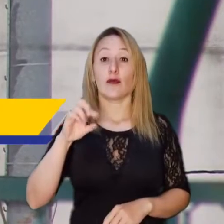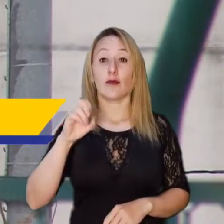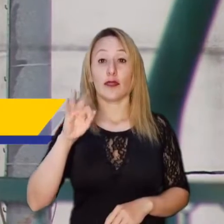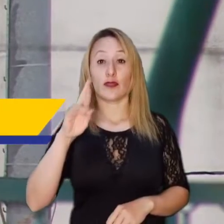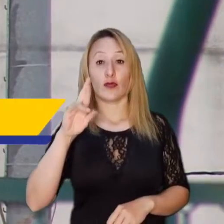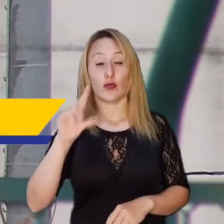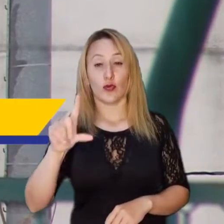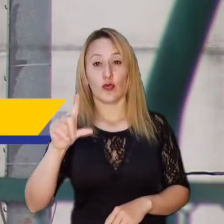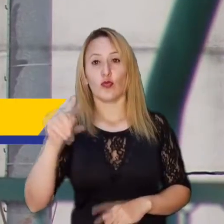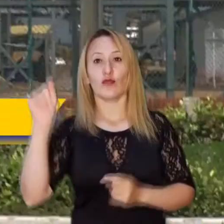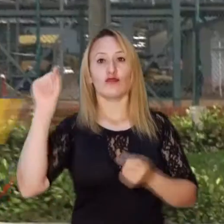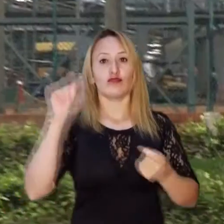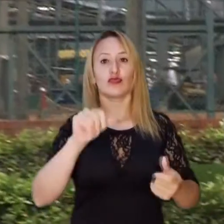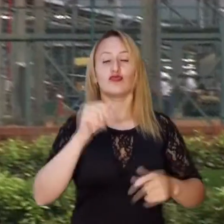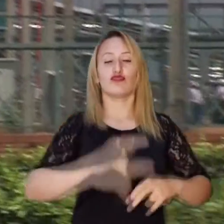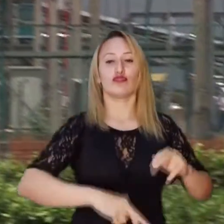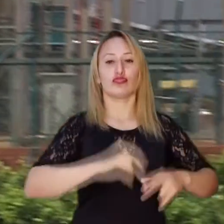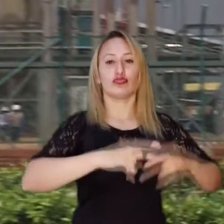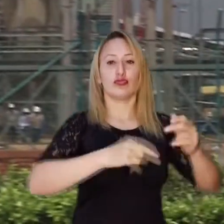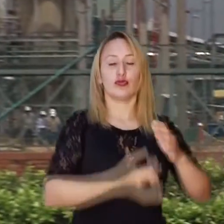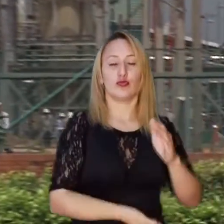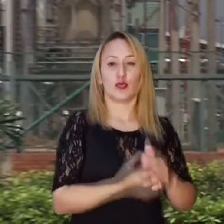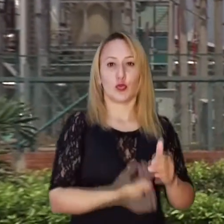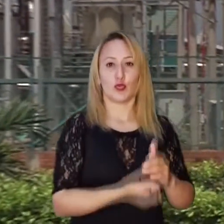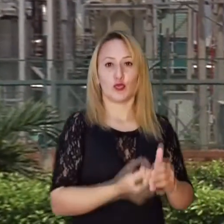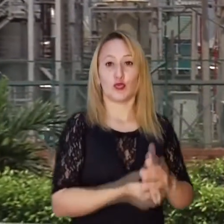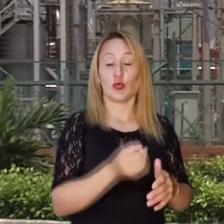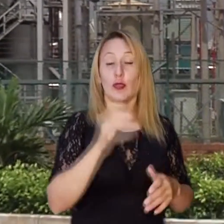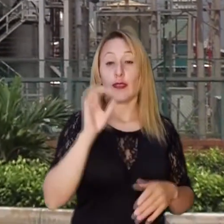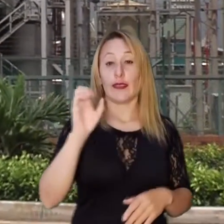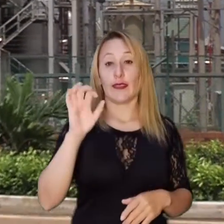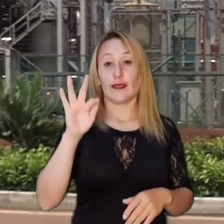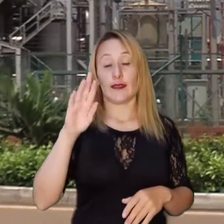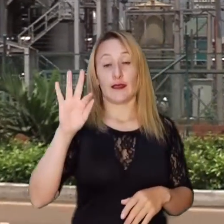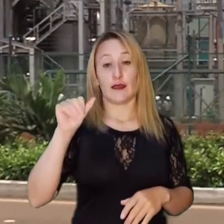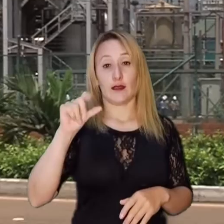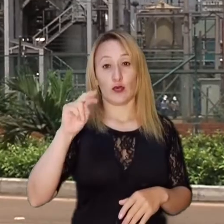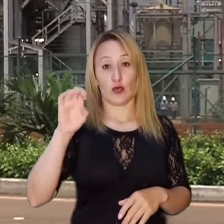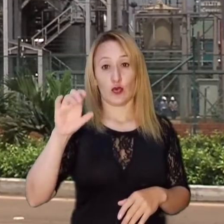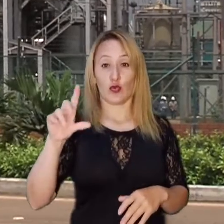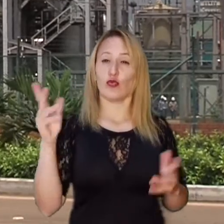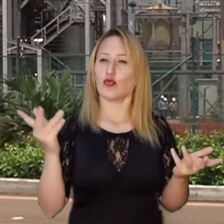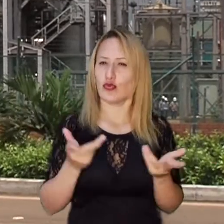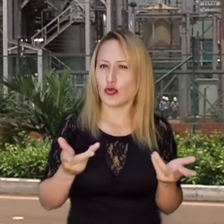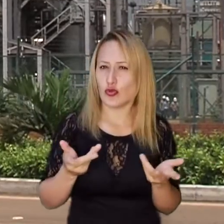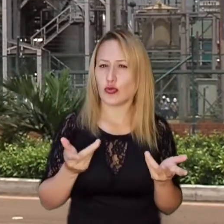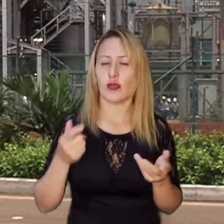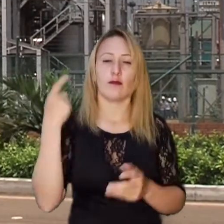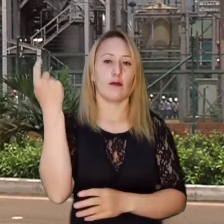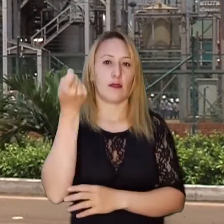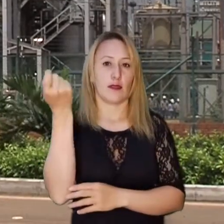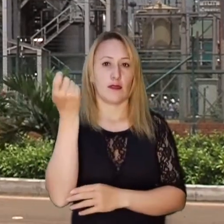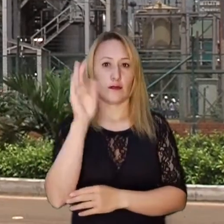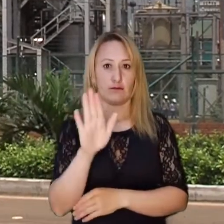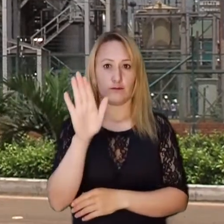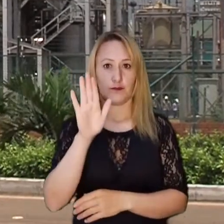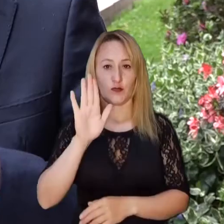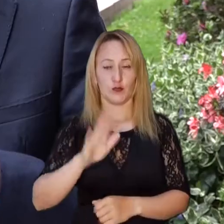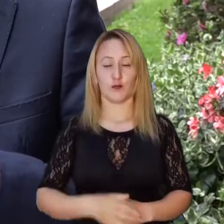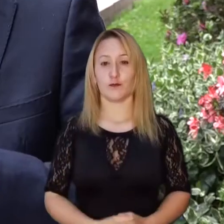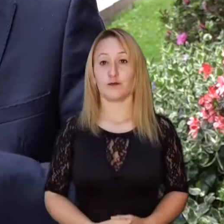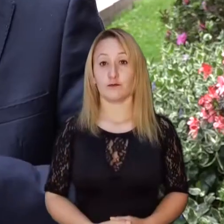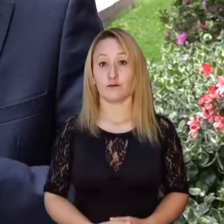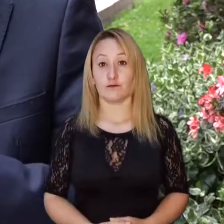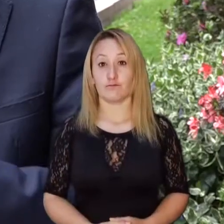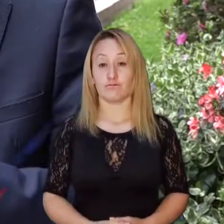por las inversiones en la construcción de la planta El Alcarabán, destinada para la producción de etanol en el departamento del Meta.